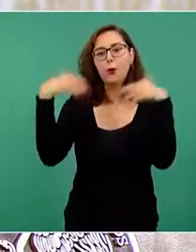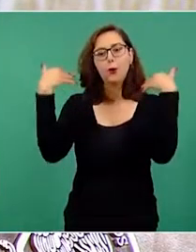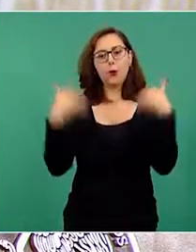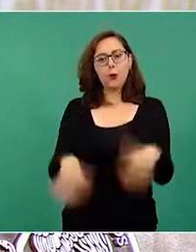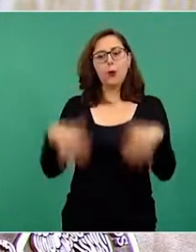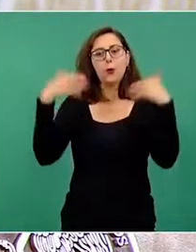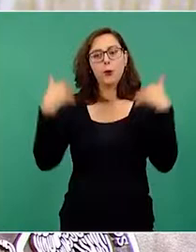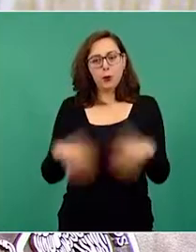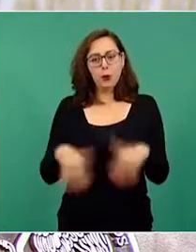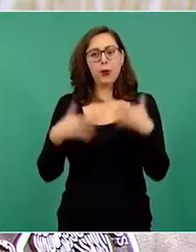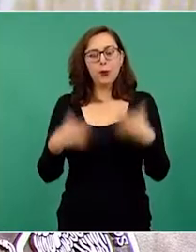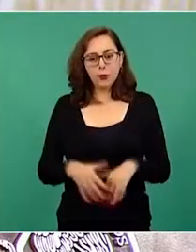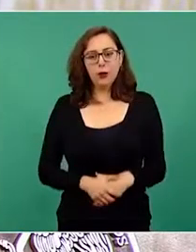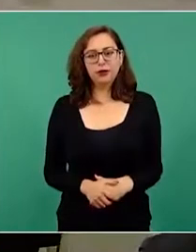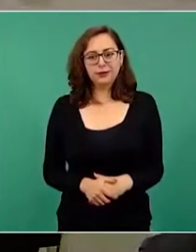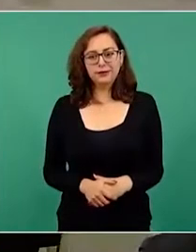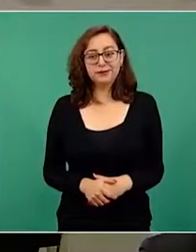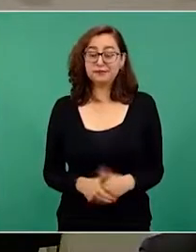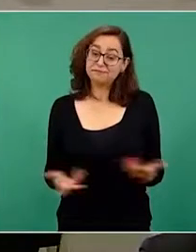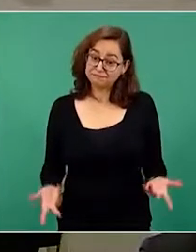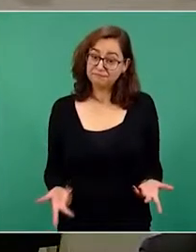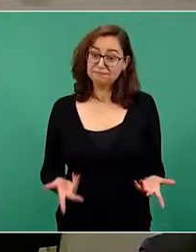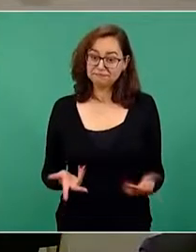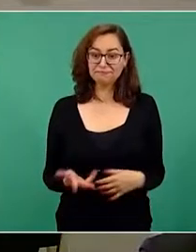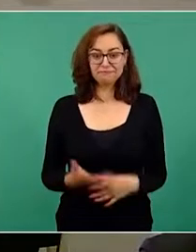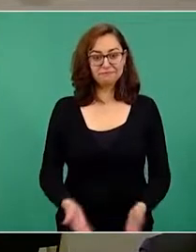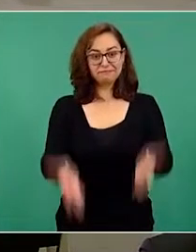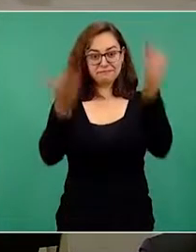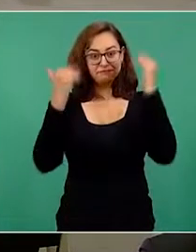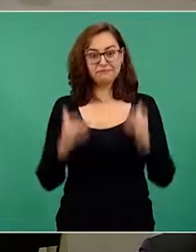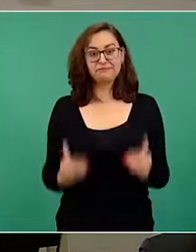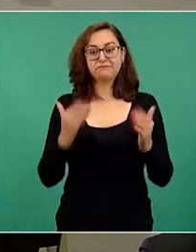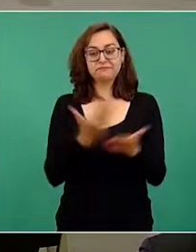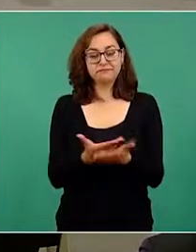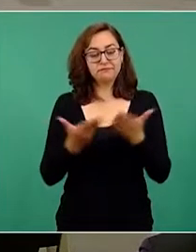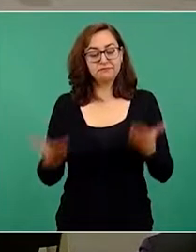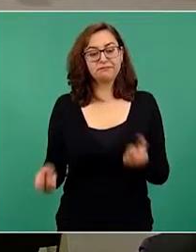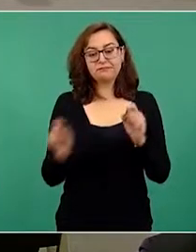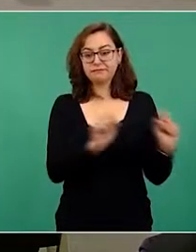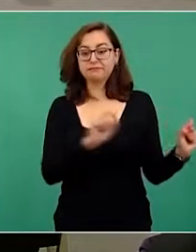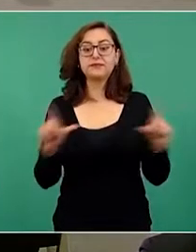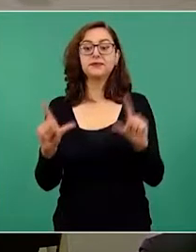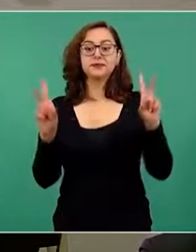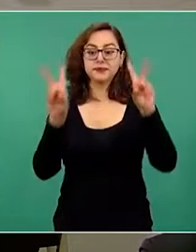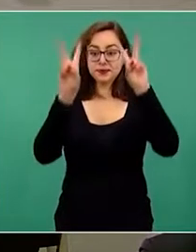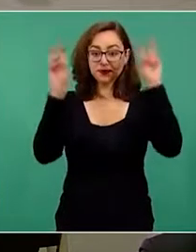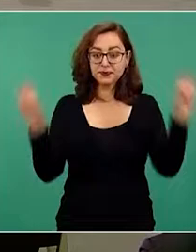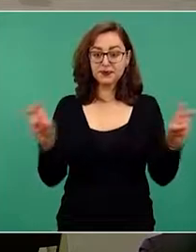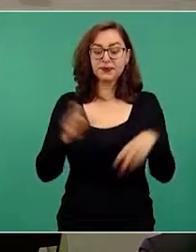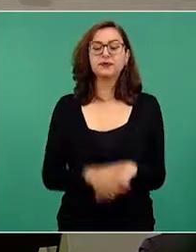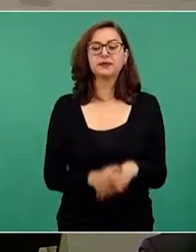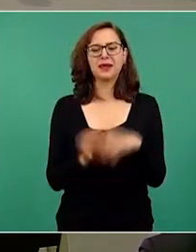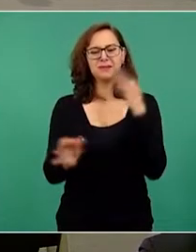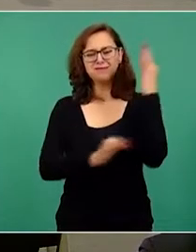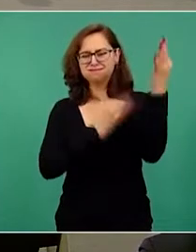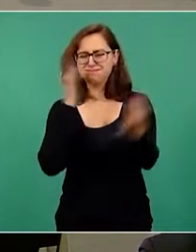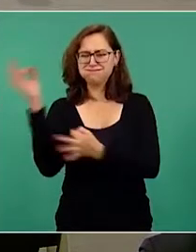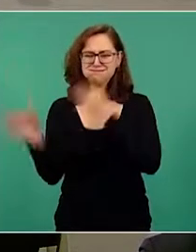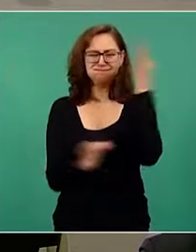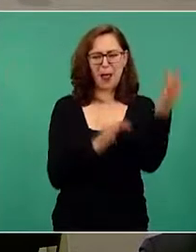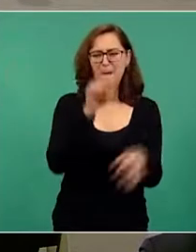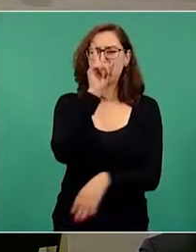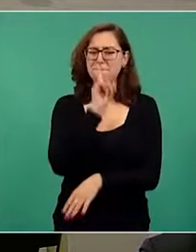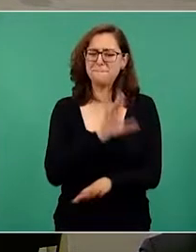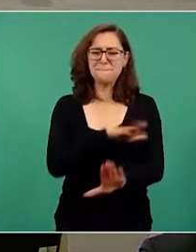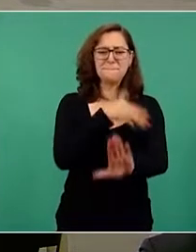Bueno, ahora vamos a pasar a nuestra sección. La primera nota se llama Campaña de mentiras, ataques